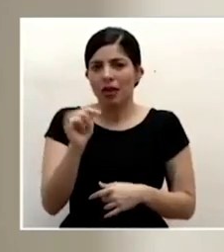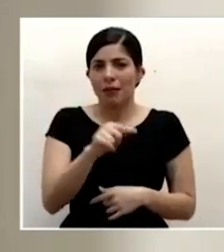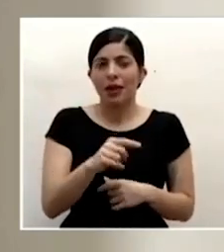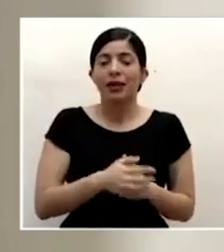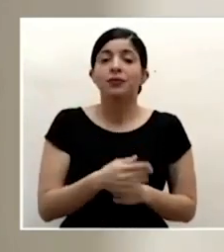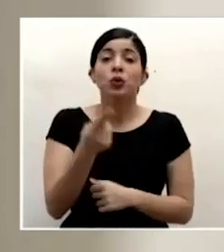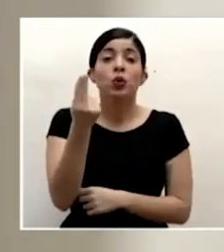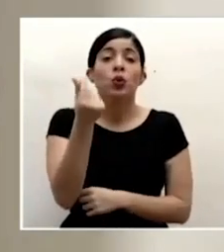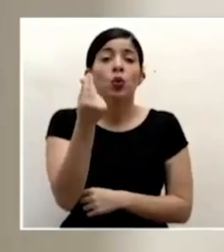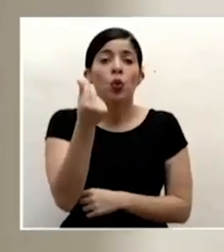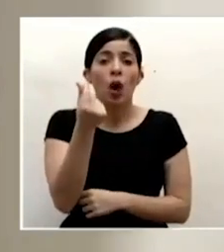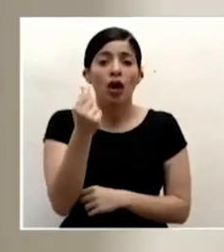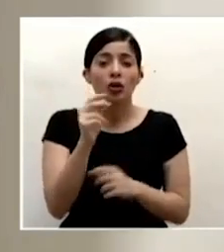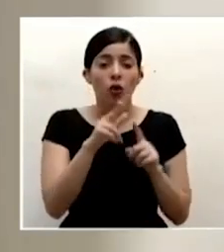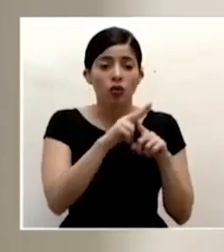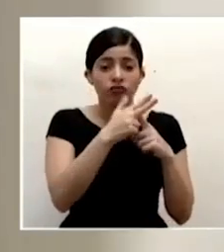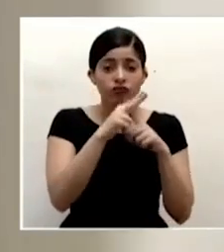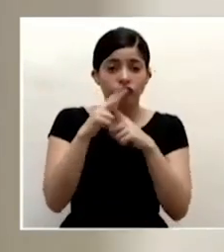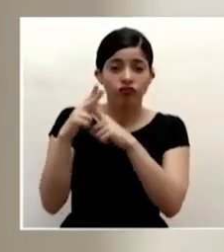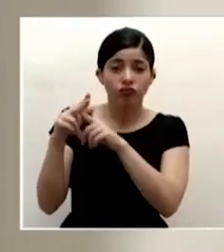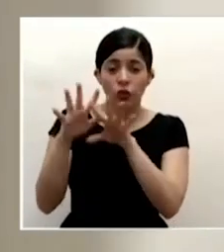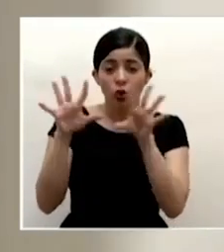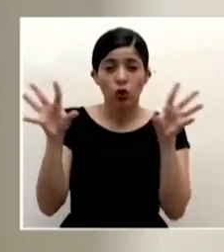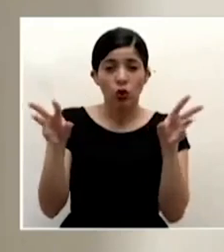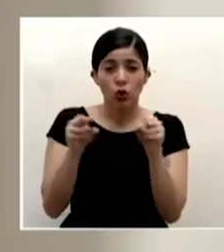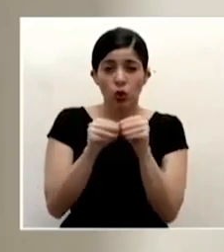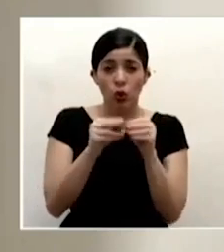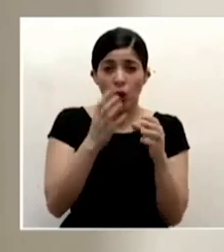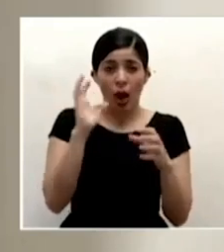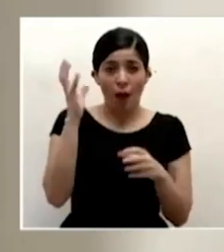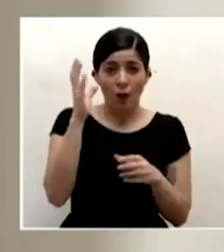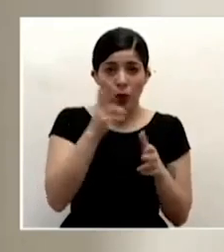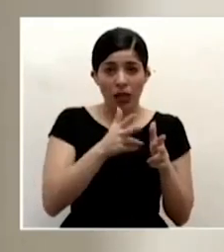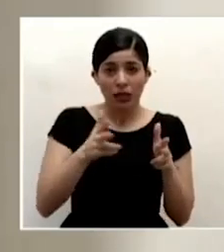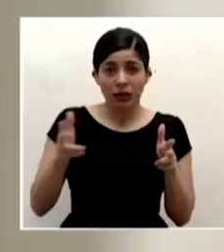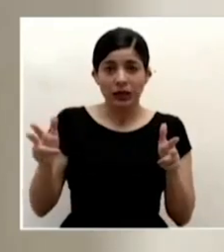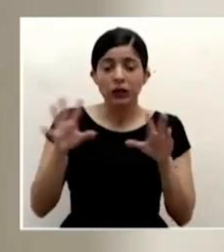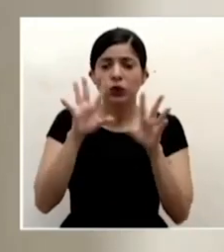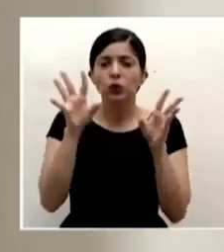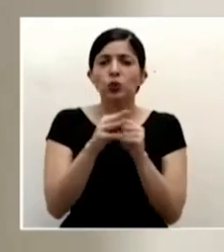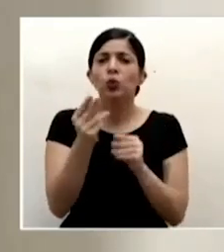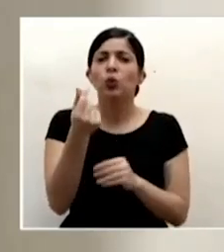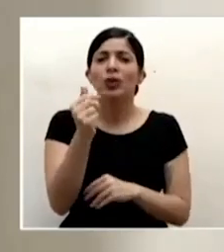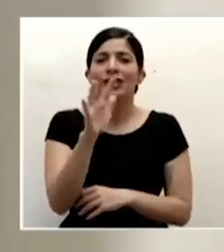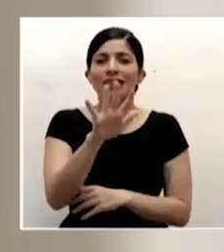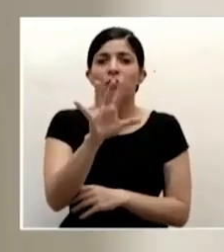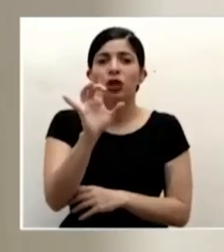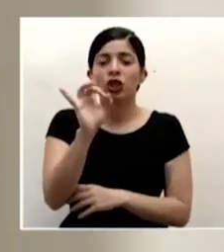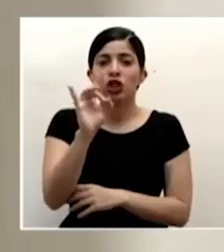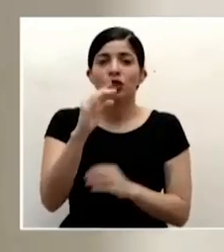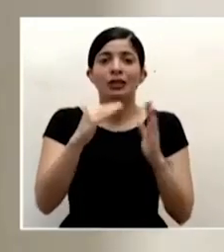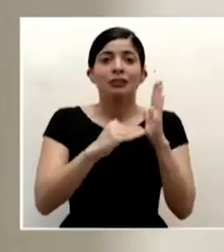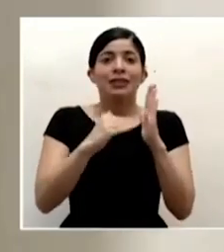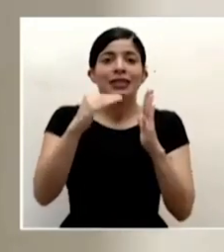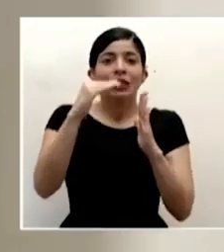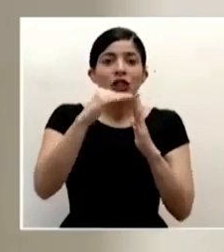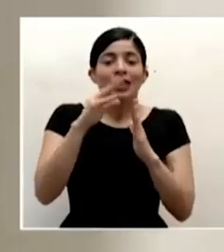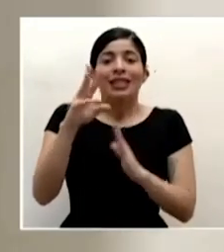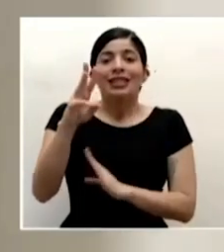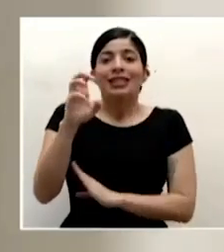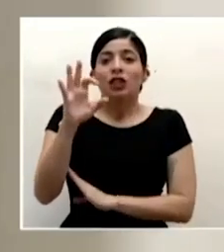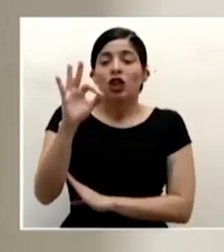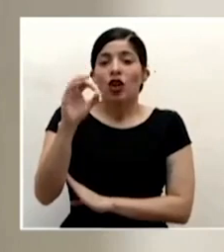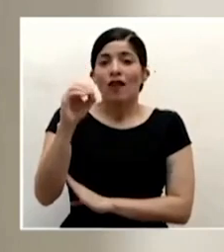estas adaptaciones para el total es un costo de 58 millones 690 mil